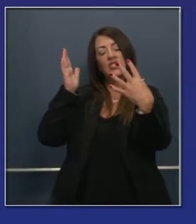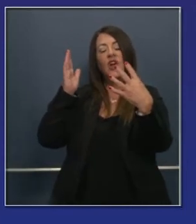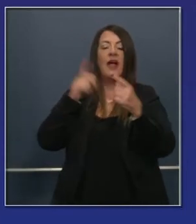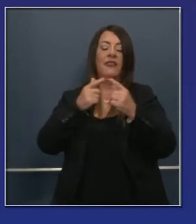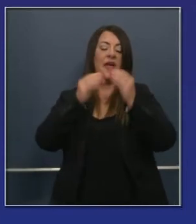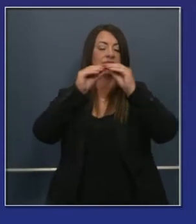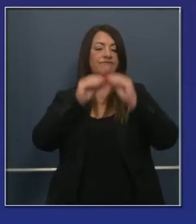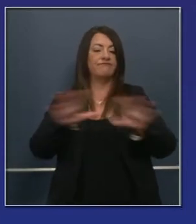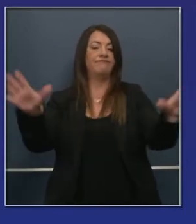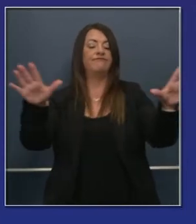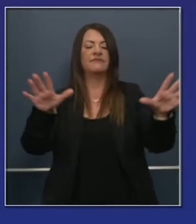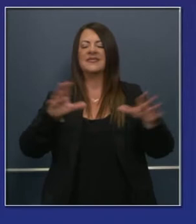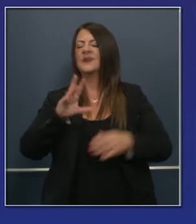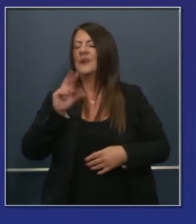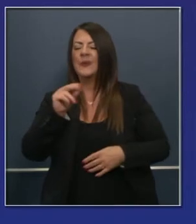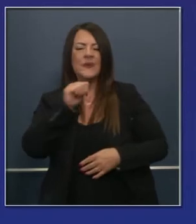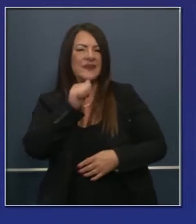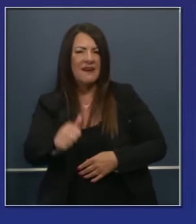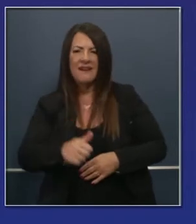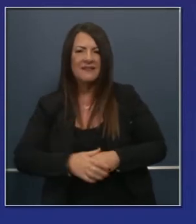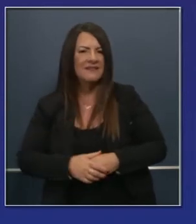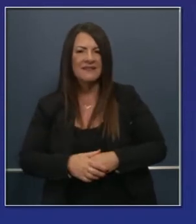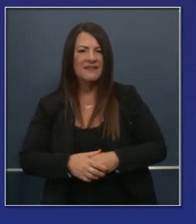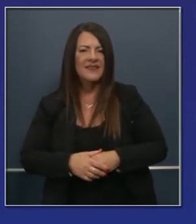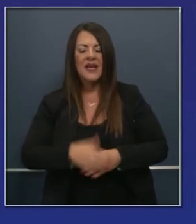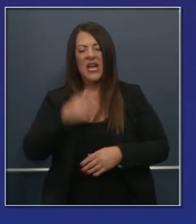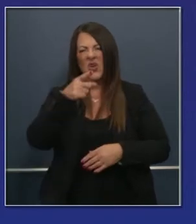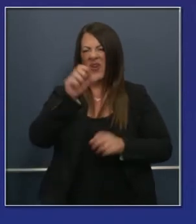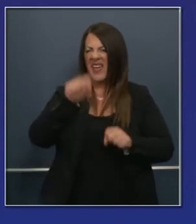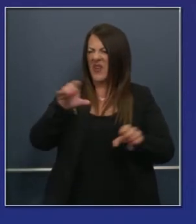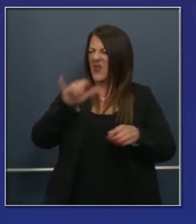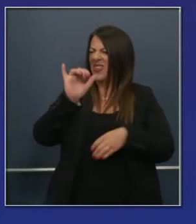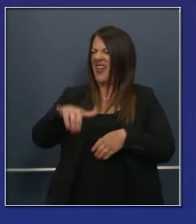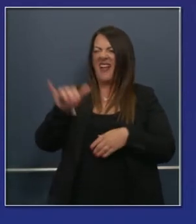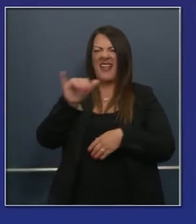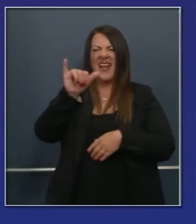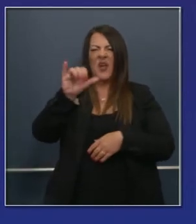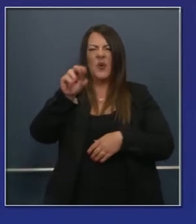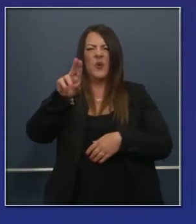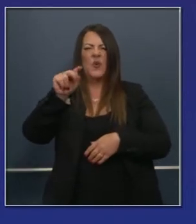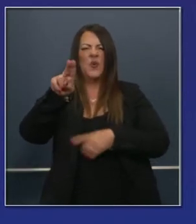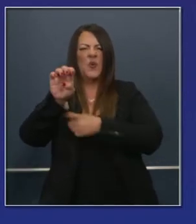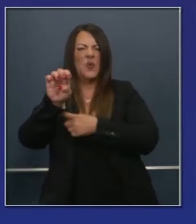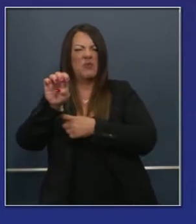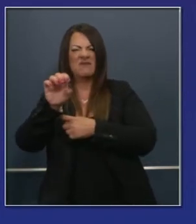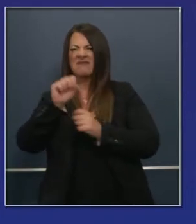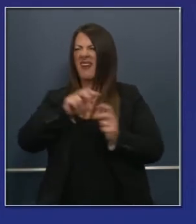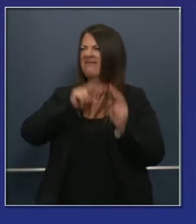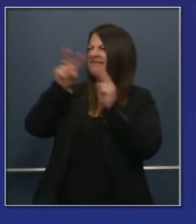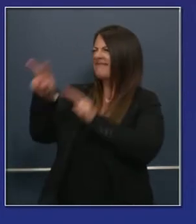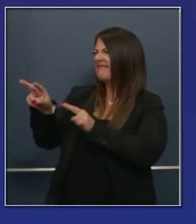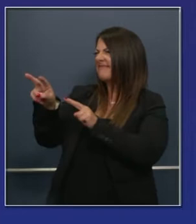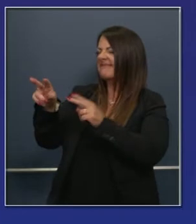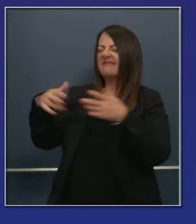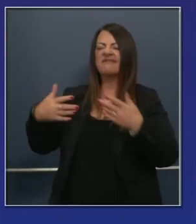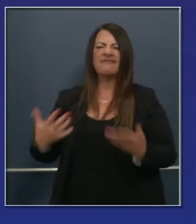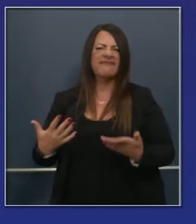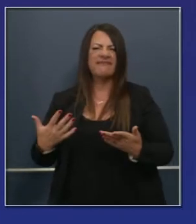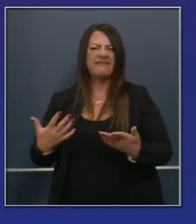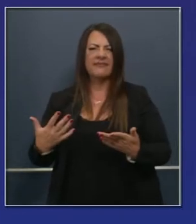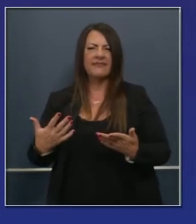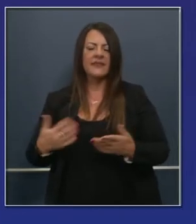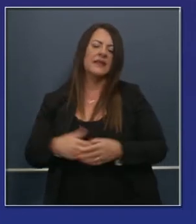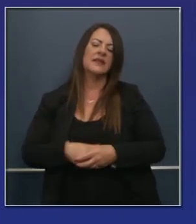y después las entreguen por ahí en línea. Porque si es así, pueden hacerlo en YouTube y conseguir eso de cualquier tema que exista y que sea